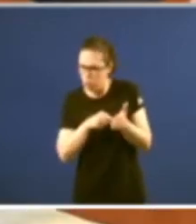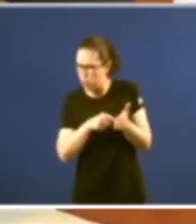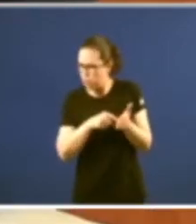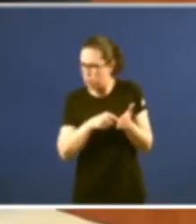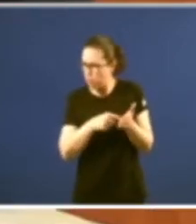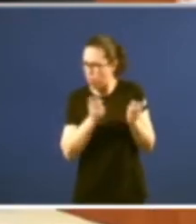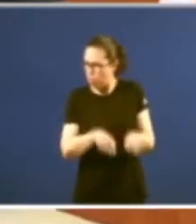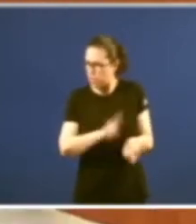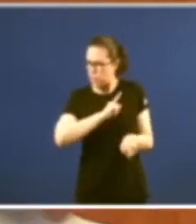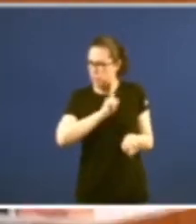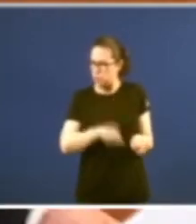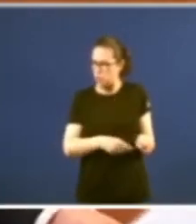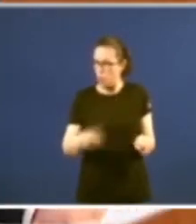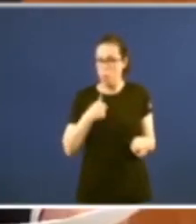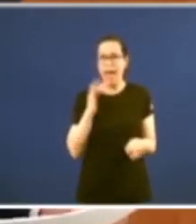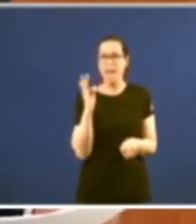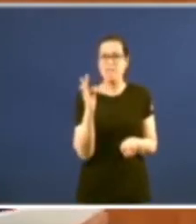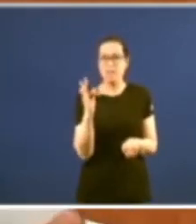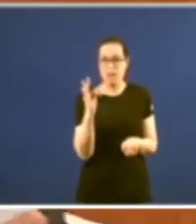porque vou pola EFE e tardo en chegar